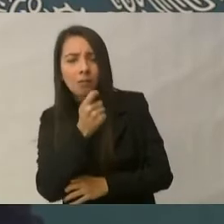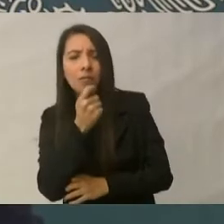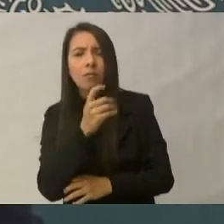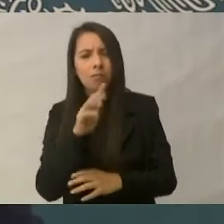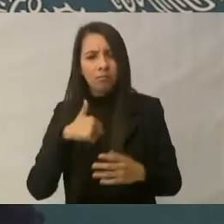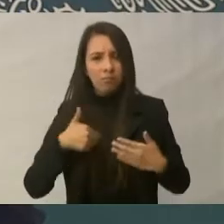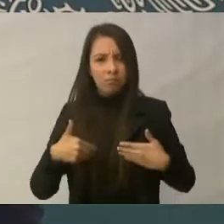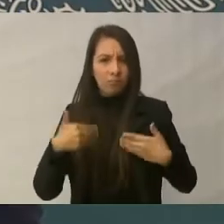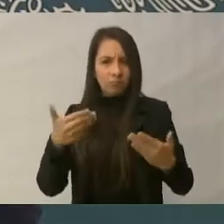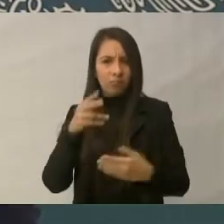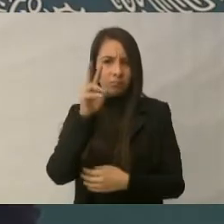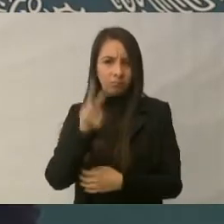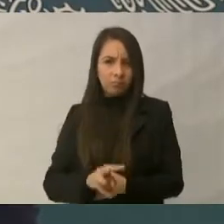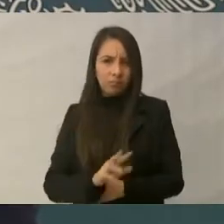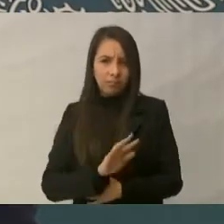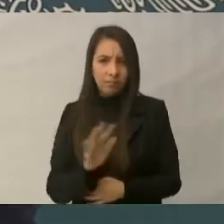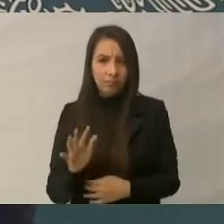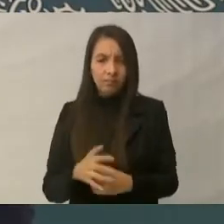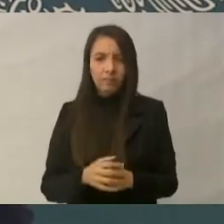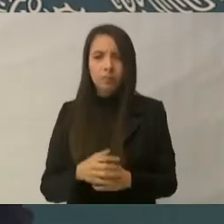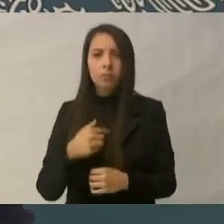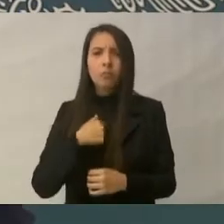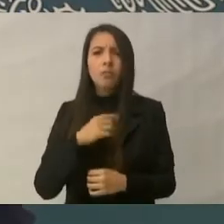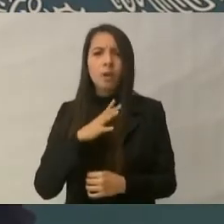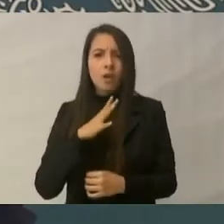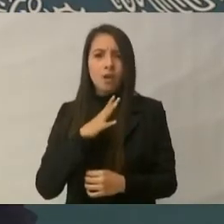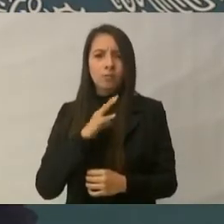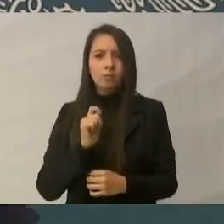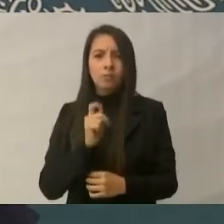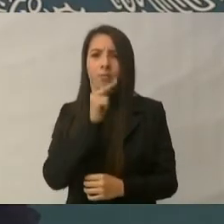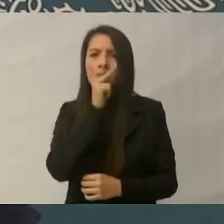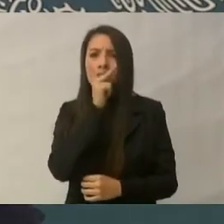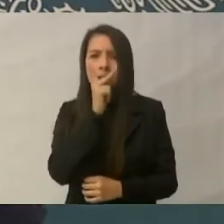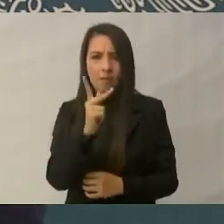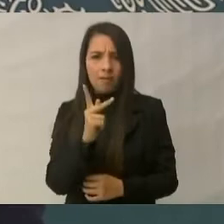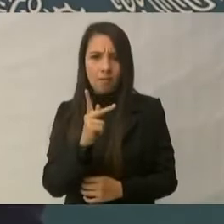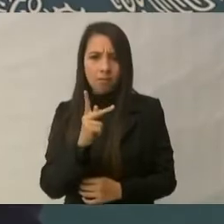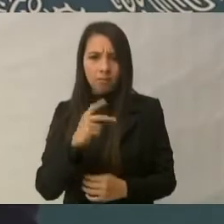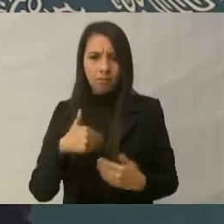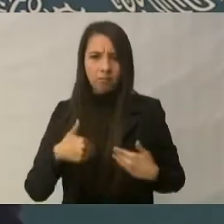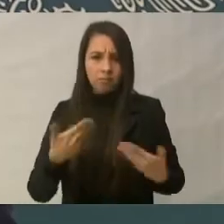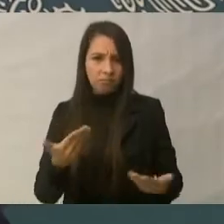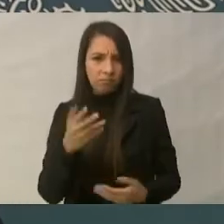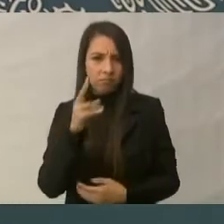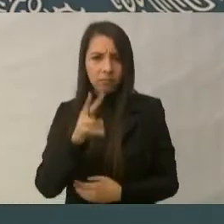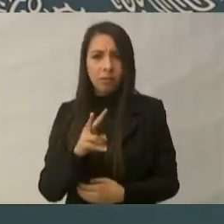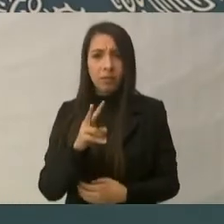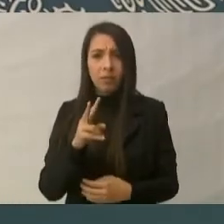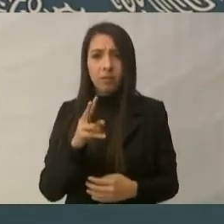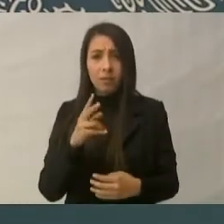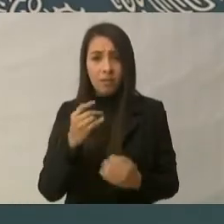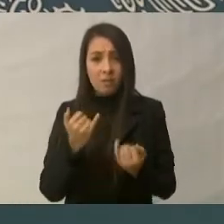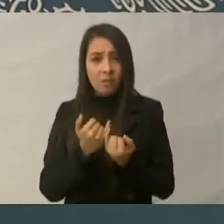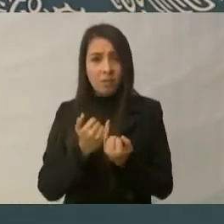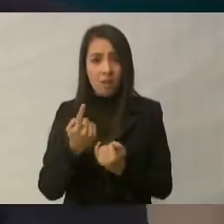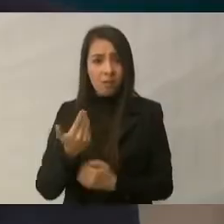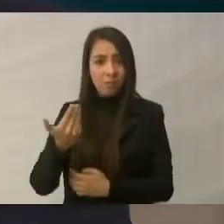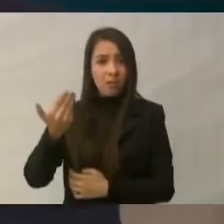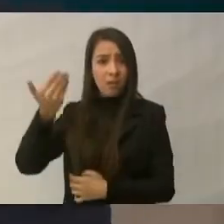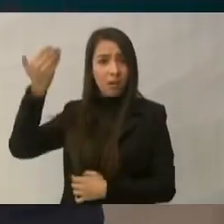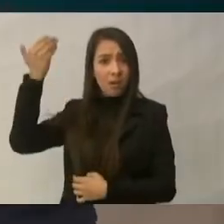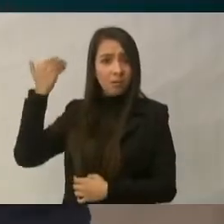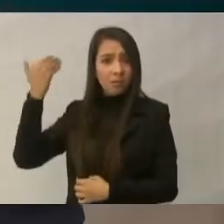Nosotros tenemos palabra, no somos iguales a